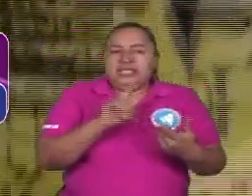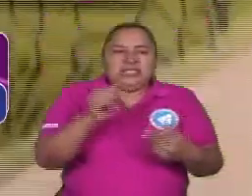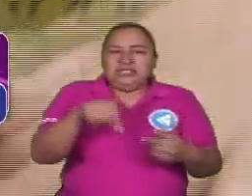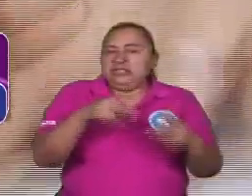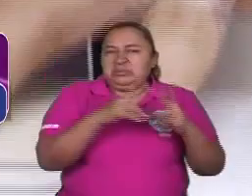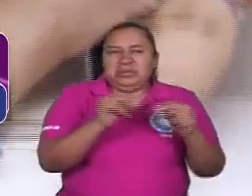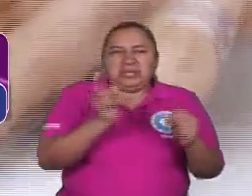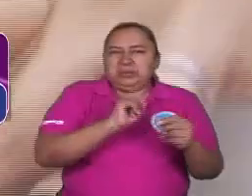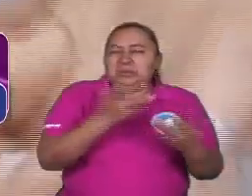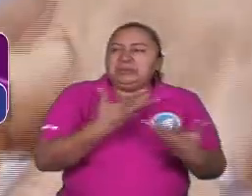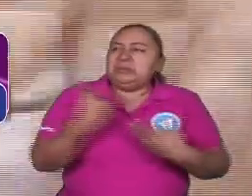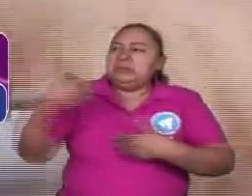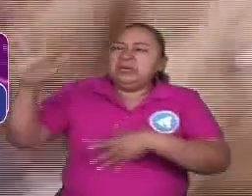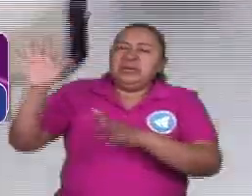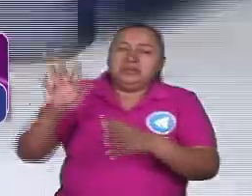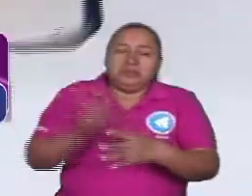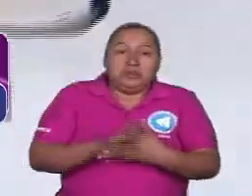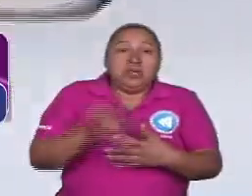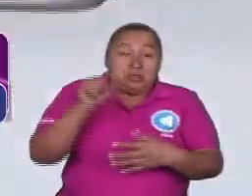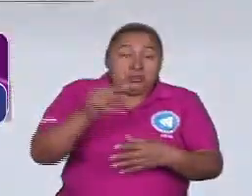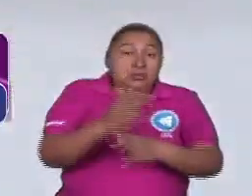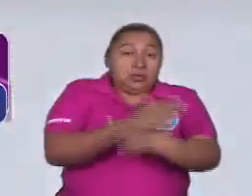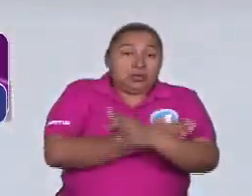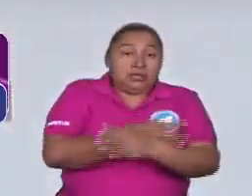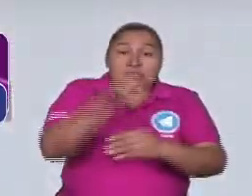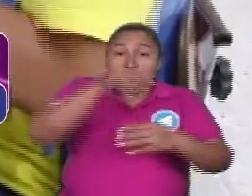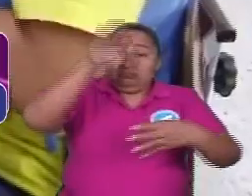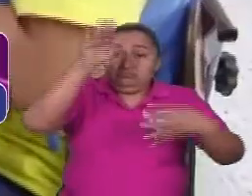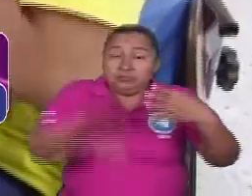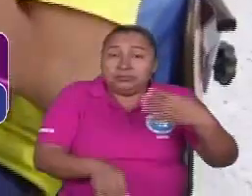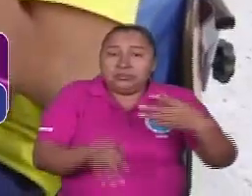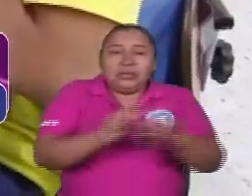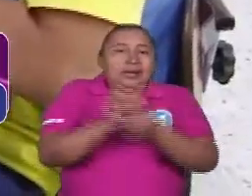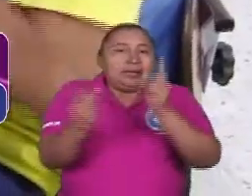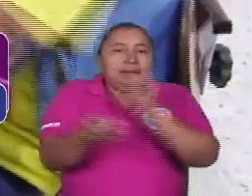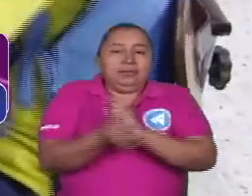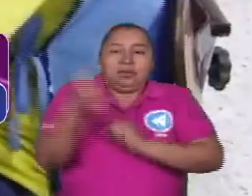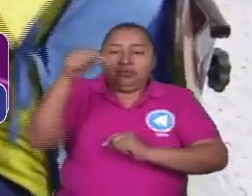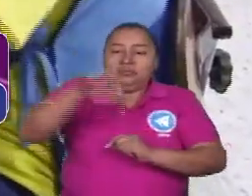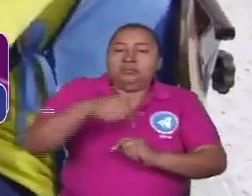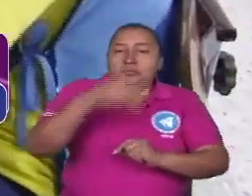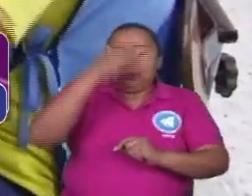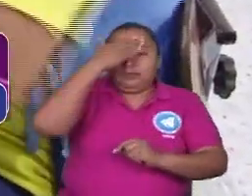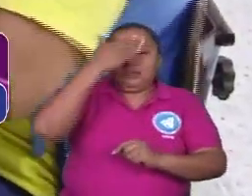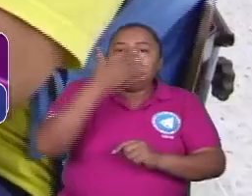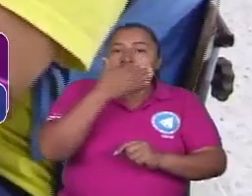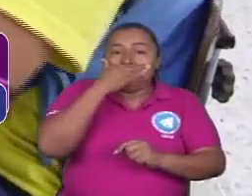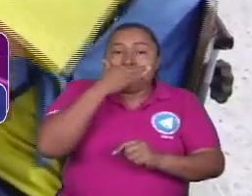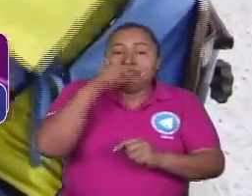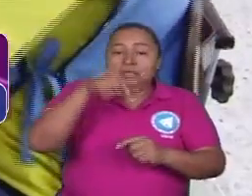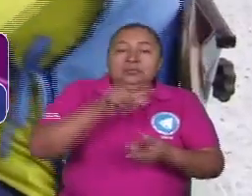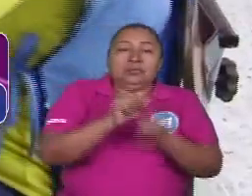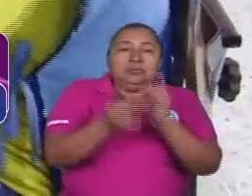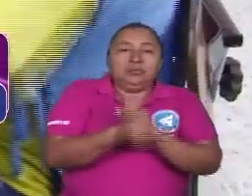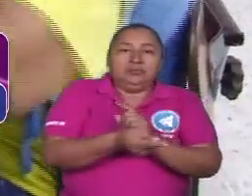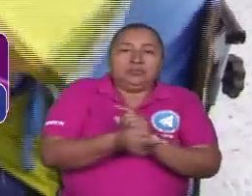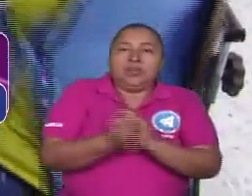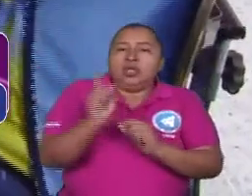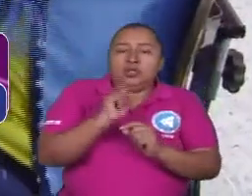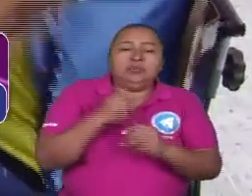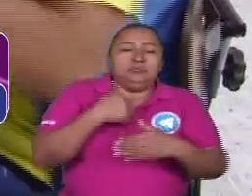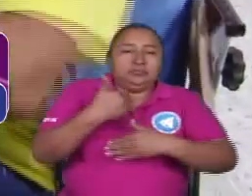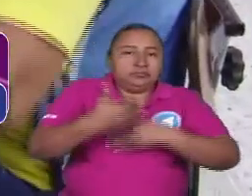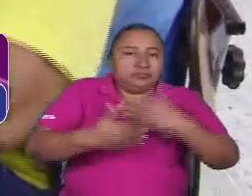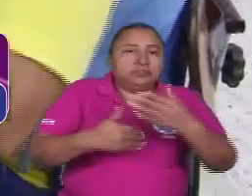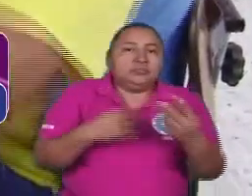irse del Nicaragua y esos indicadores cayeron con el regreso del sandinismo al gobierno no fueron automáticos estamos